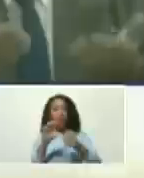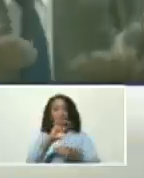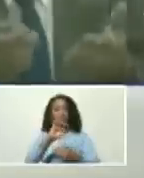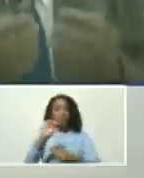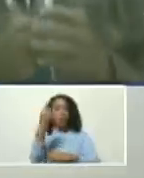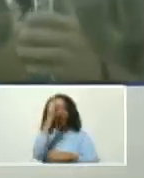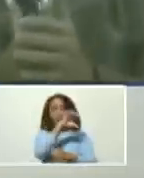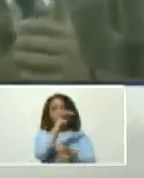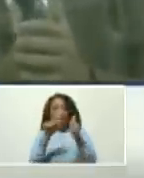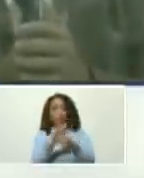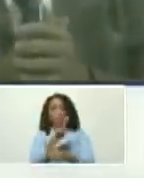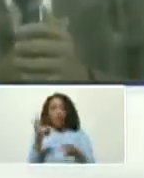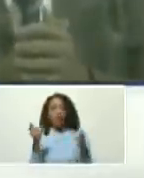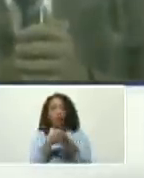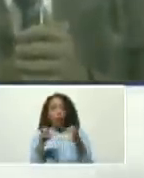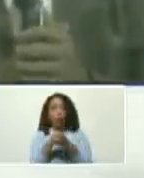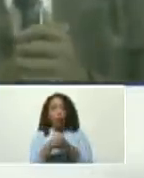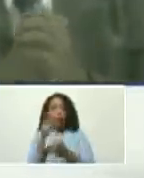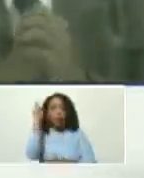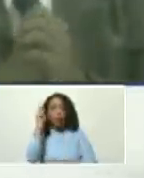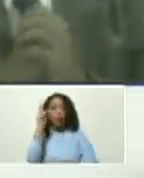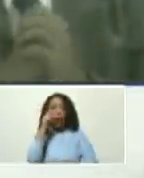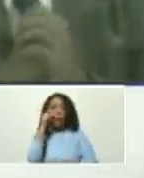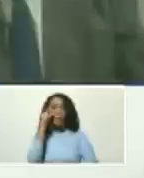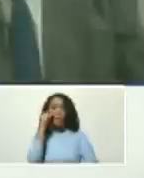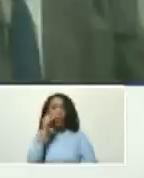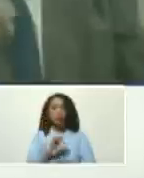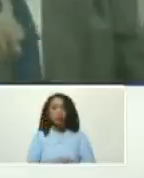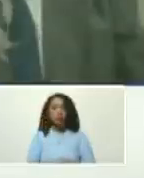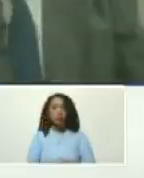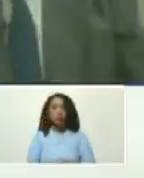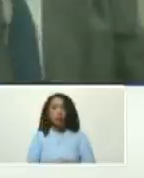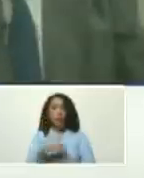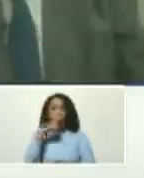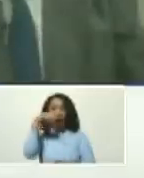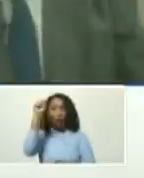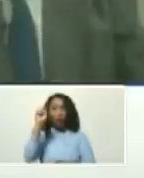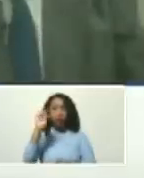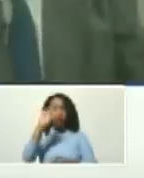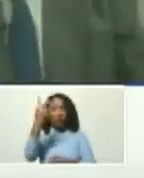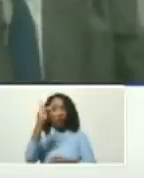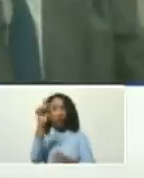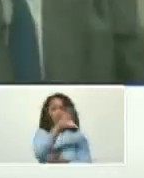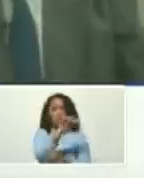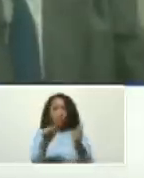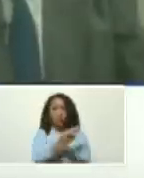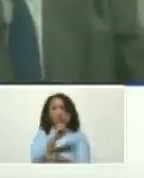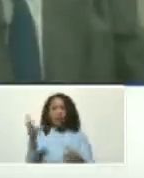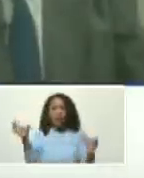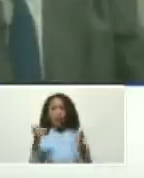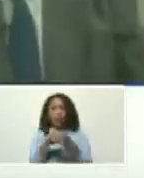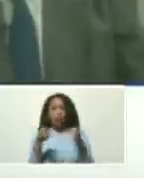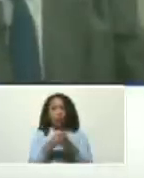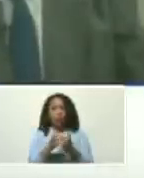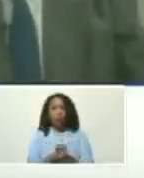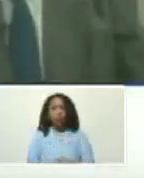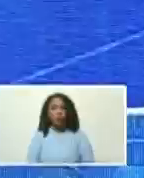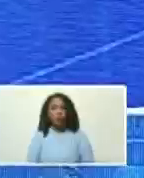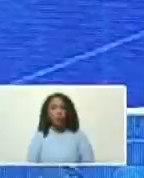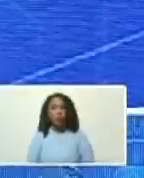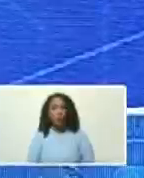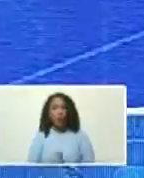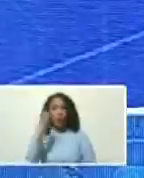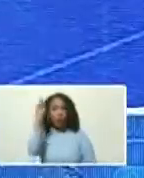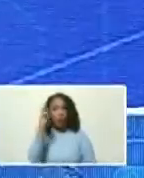comisión, de diputado Nicolás Ernesto Maduro Guerra, segundo vicepresidente de la comisión, el